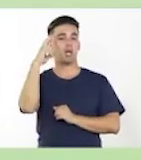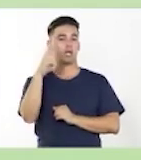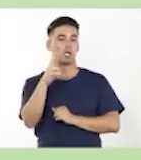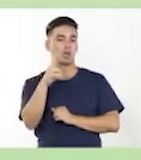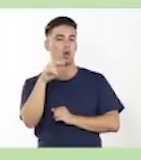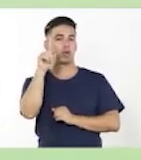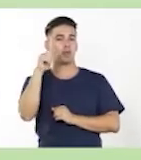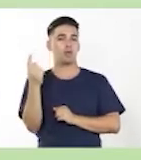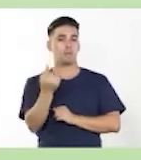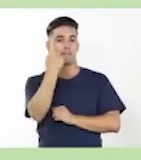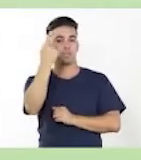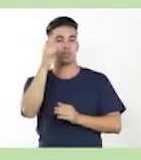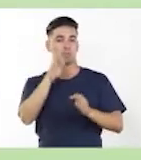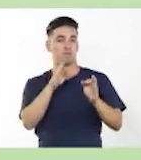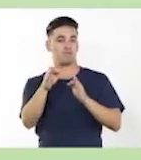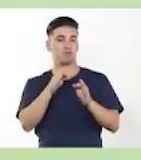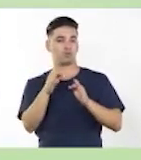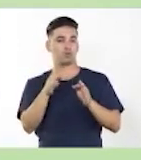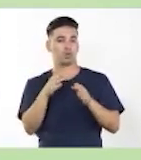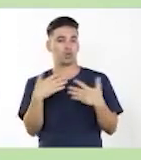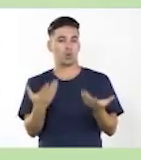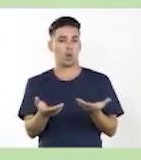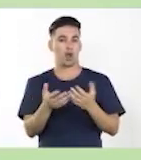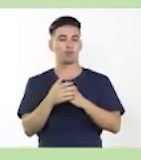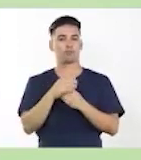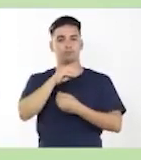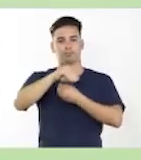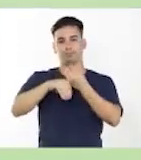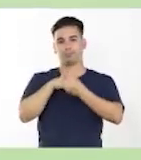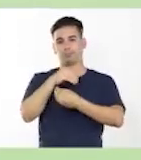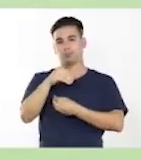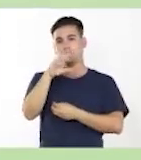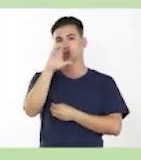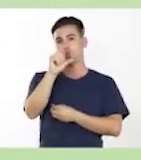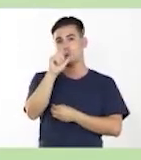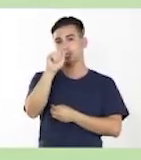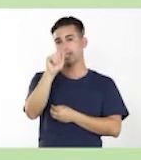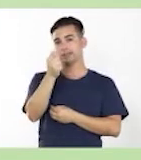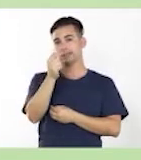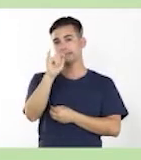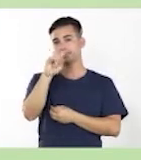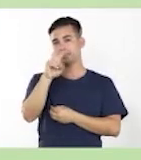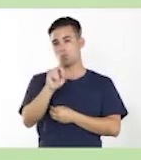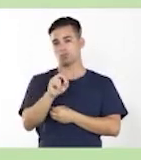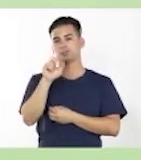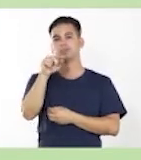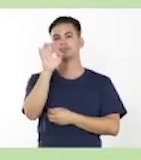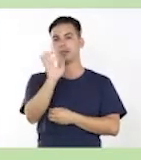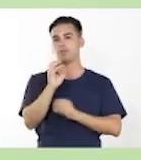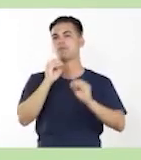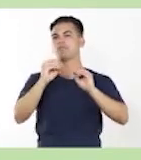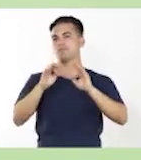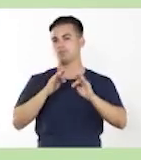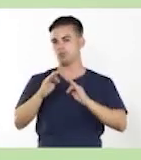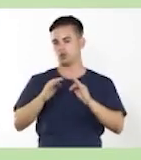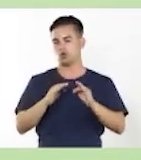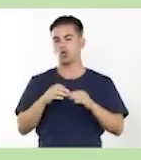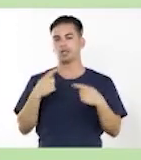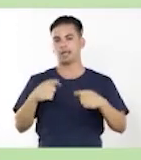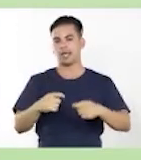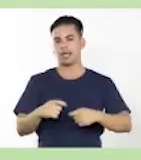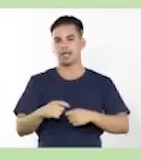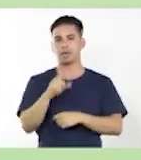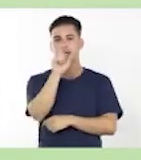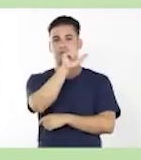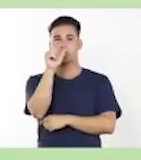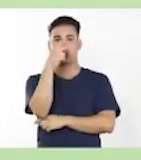principales funciones es modificar al sustantivo. Pues esta es una de las funciones que